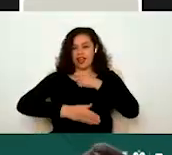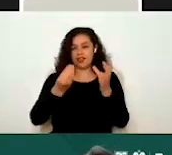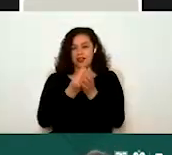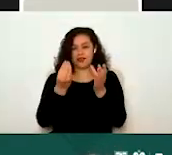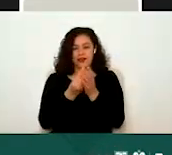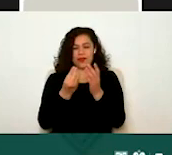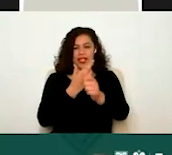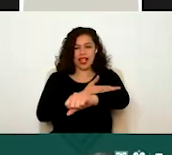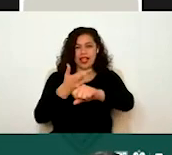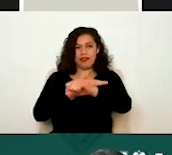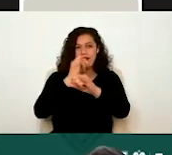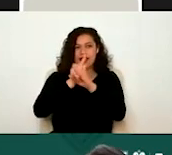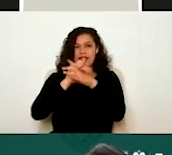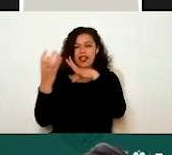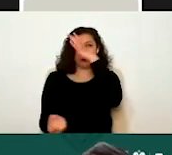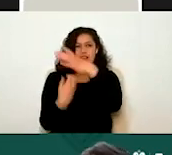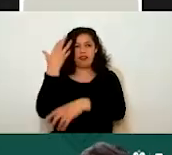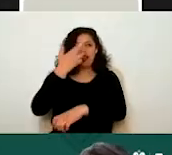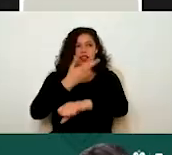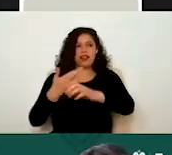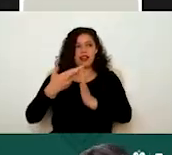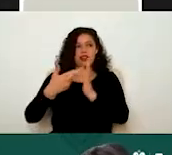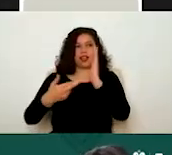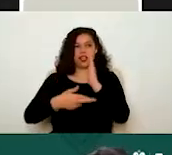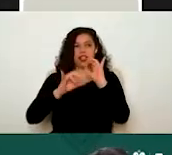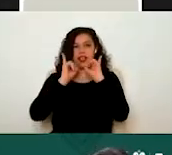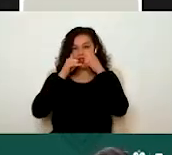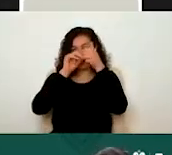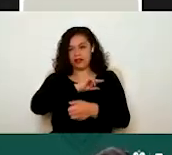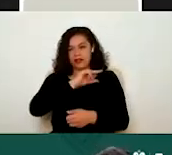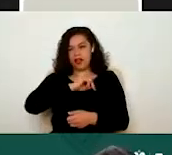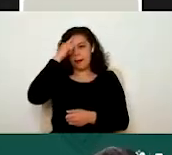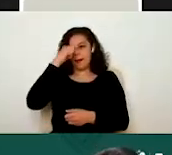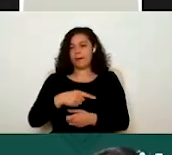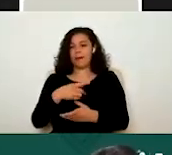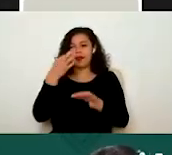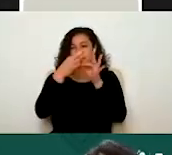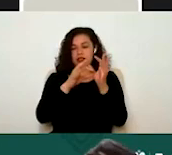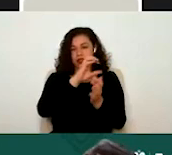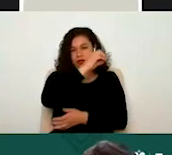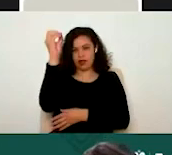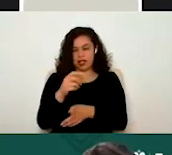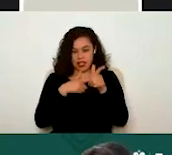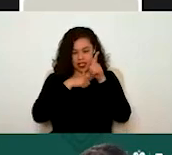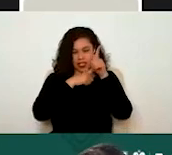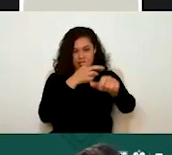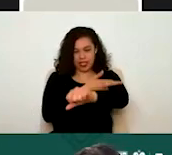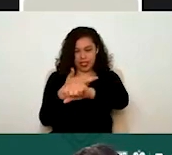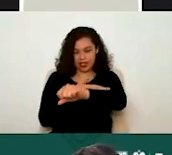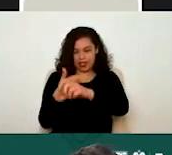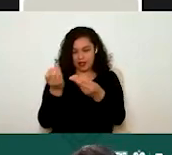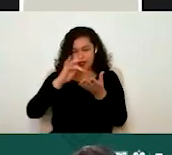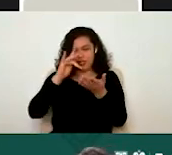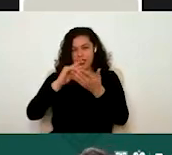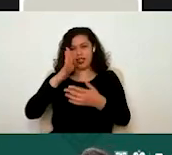de Trámite Digital la nueva plataforma de la Junta de Asistencia Privada para el cumplimiento de obligaciones y seguimiento de trámites. Muchas gracias que